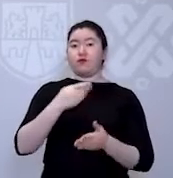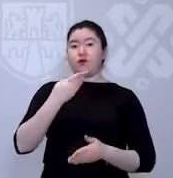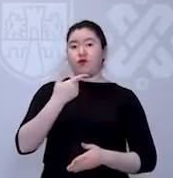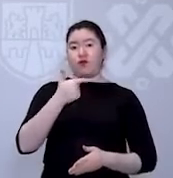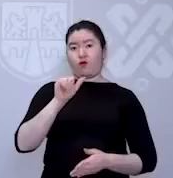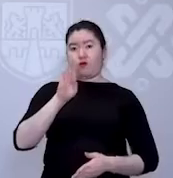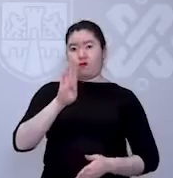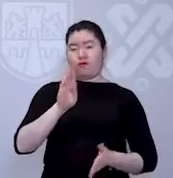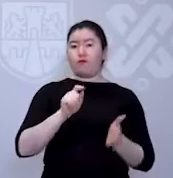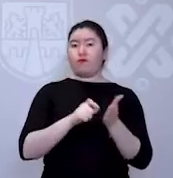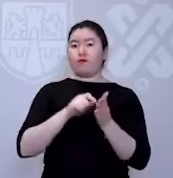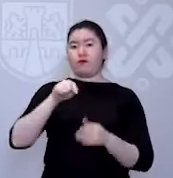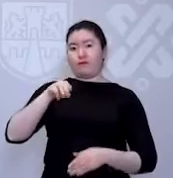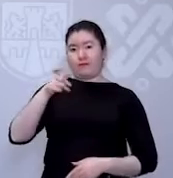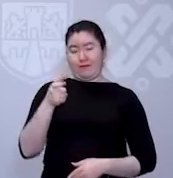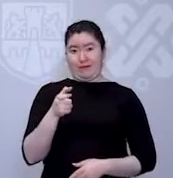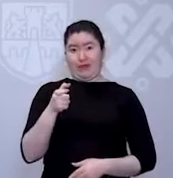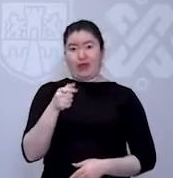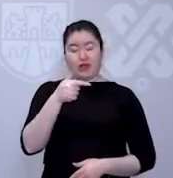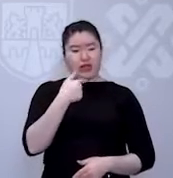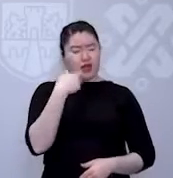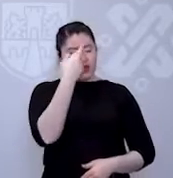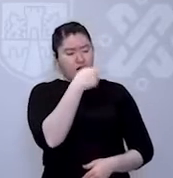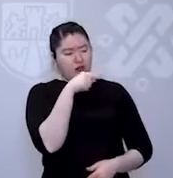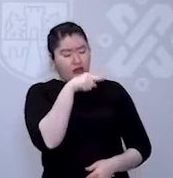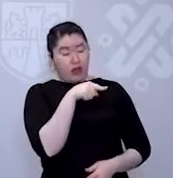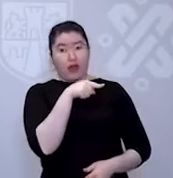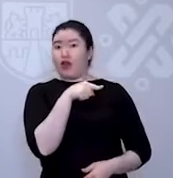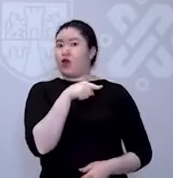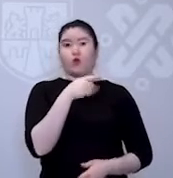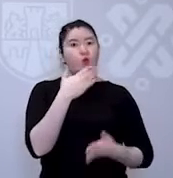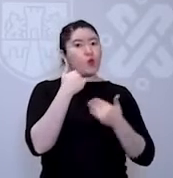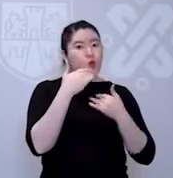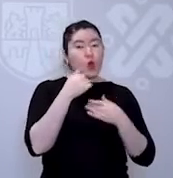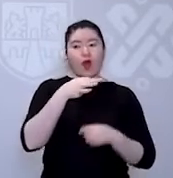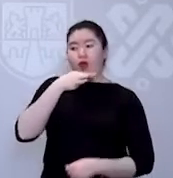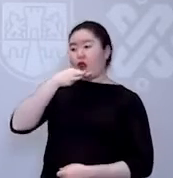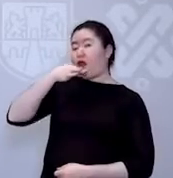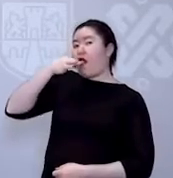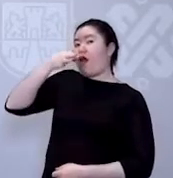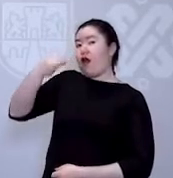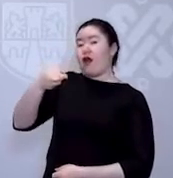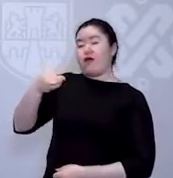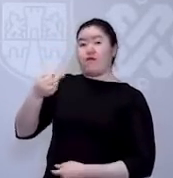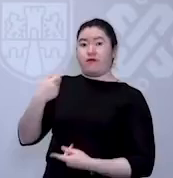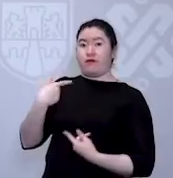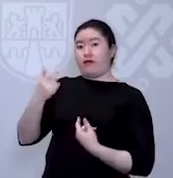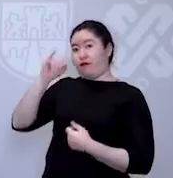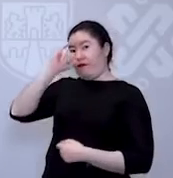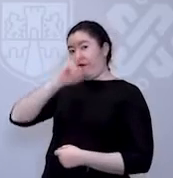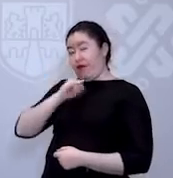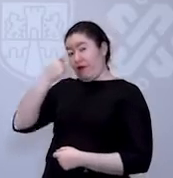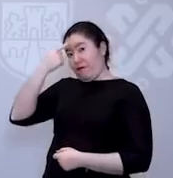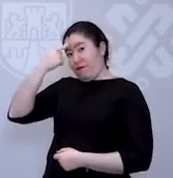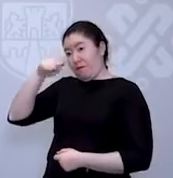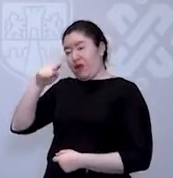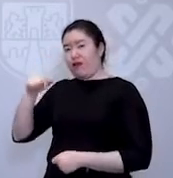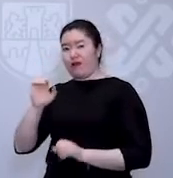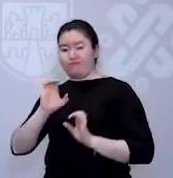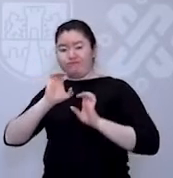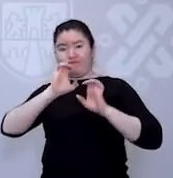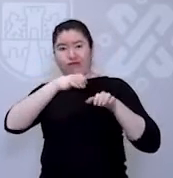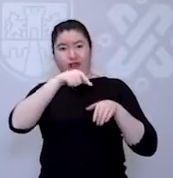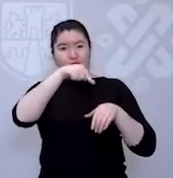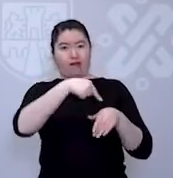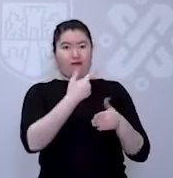En caso de no estar en el padrón, por favor hablen con las autoridades del centro educativo al que pertenecen para que puedan